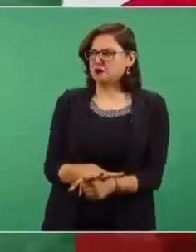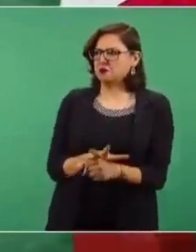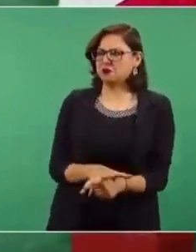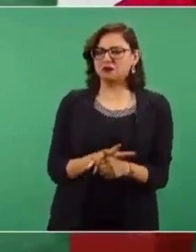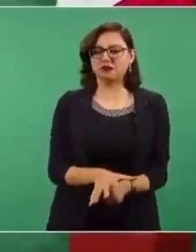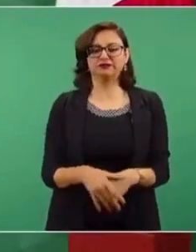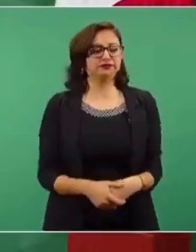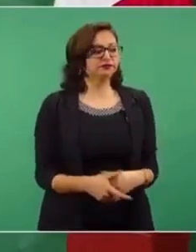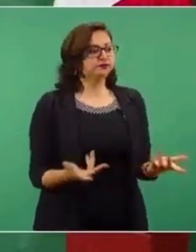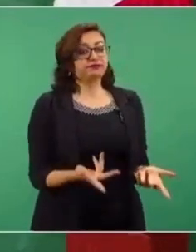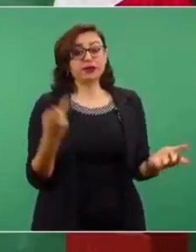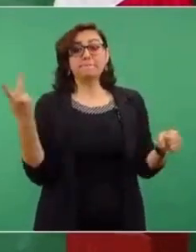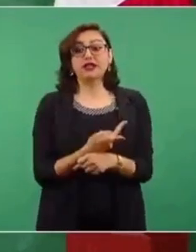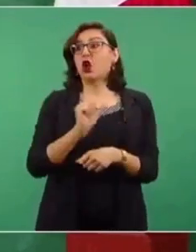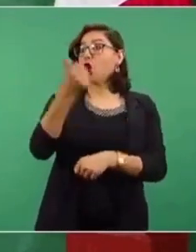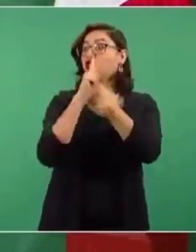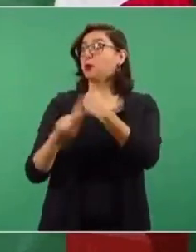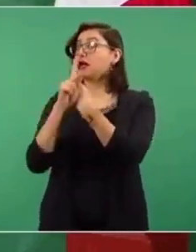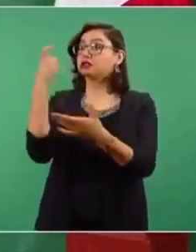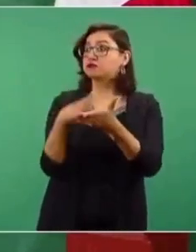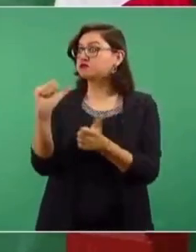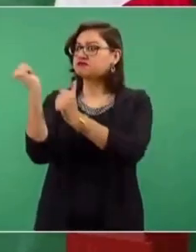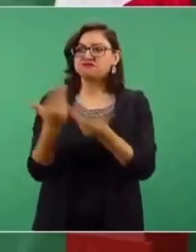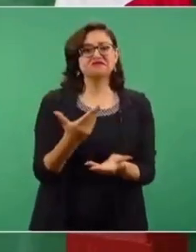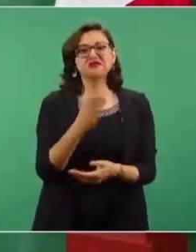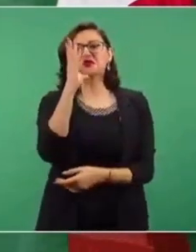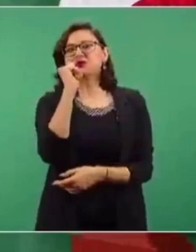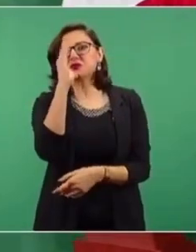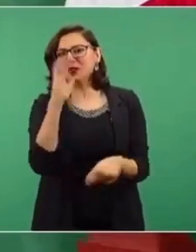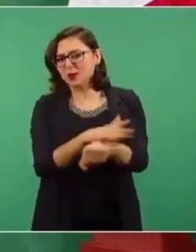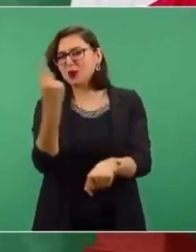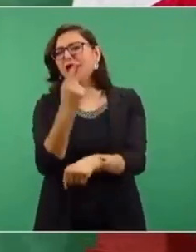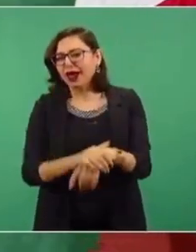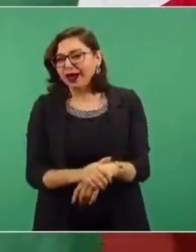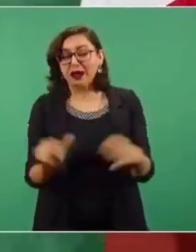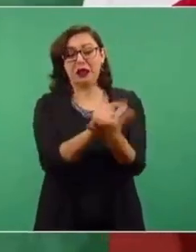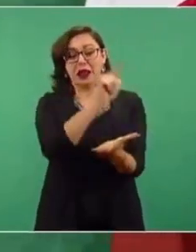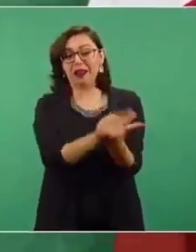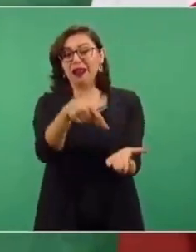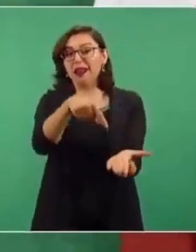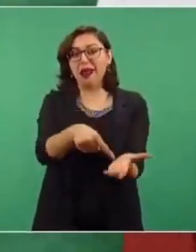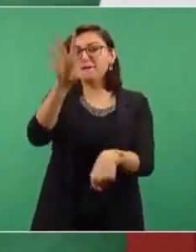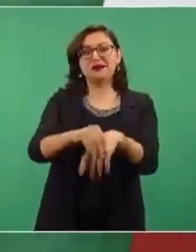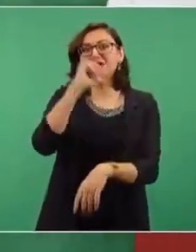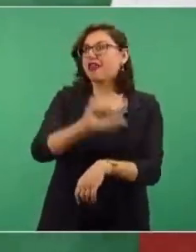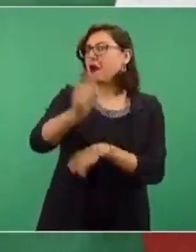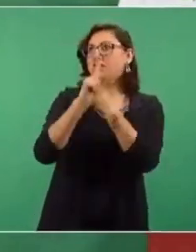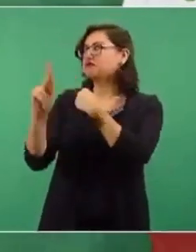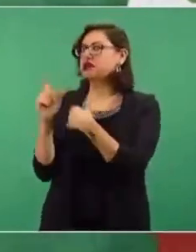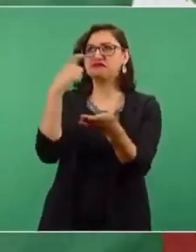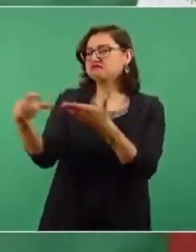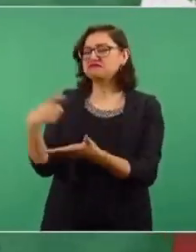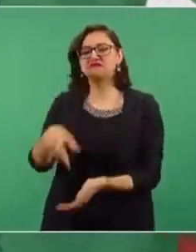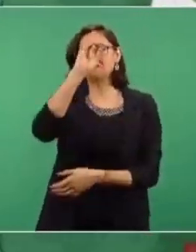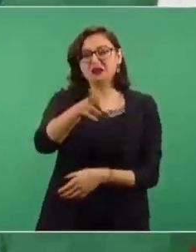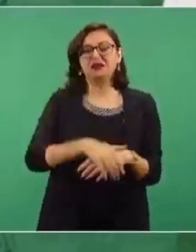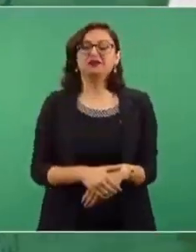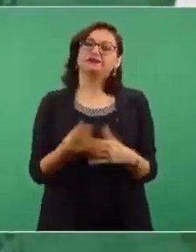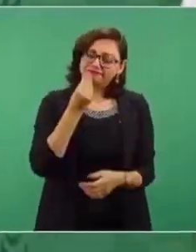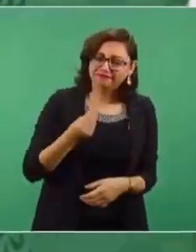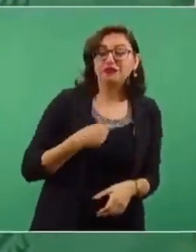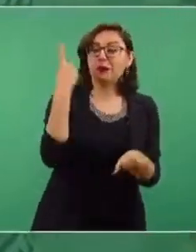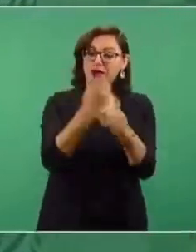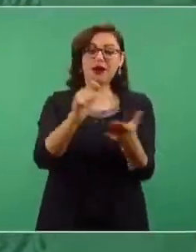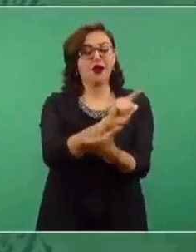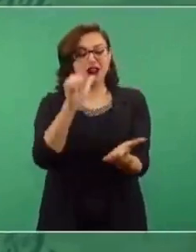No podíamos comprar afuera porque la ley lo prohibía, tuvimos que hacer cambios a la ley para hacer las adquisiciones afuera.